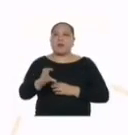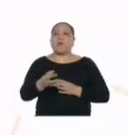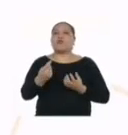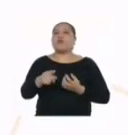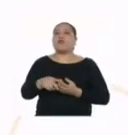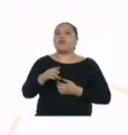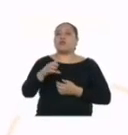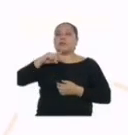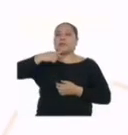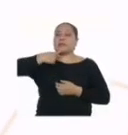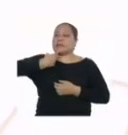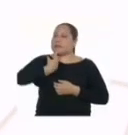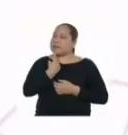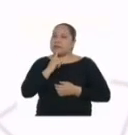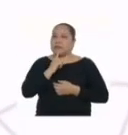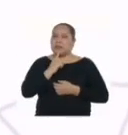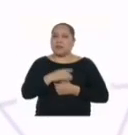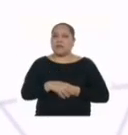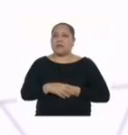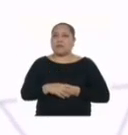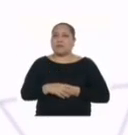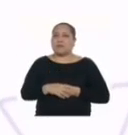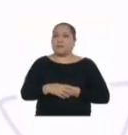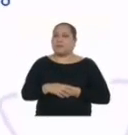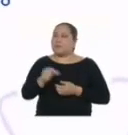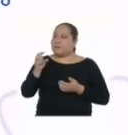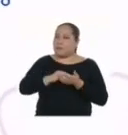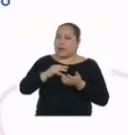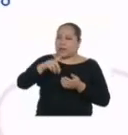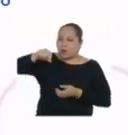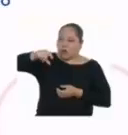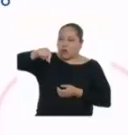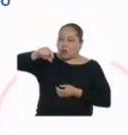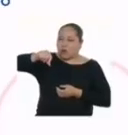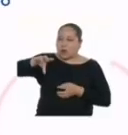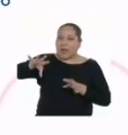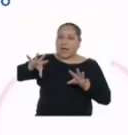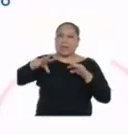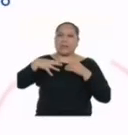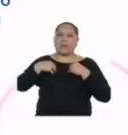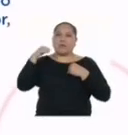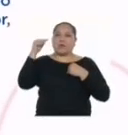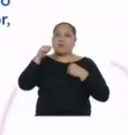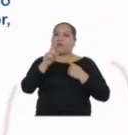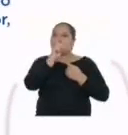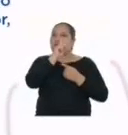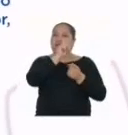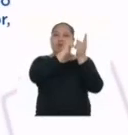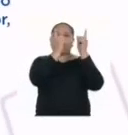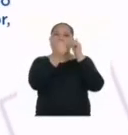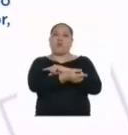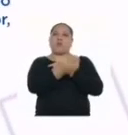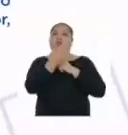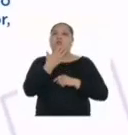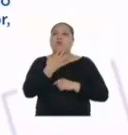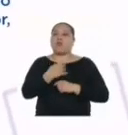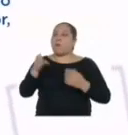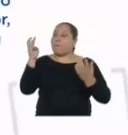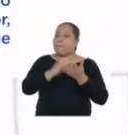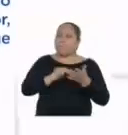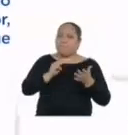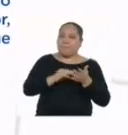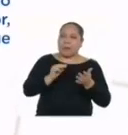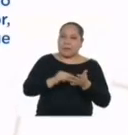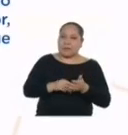Se me ha ocurrido otra. Mientras más cantidad de gotas de yodo aguante una muestra sin cambiar de color, mayor será la